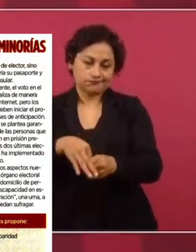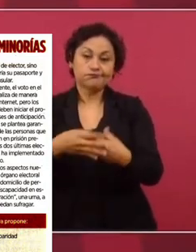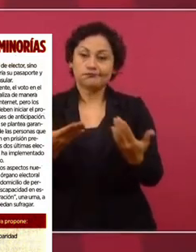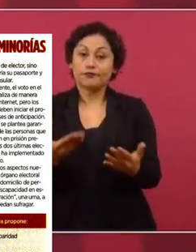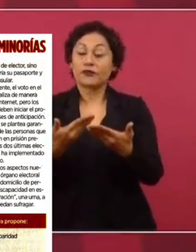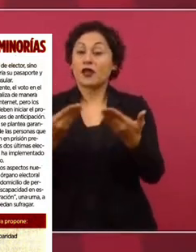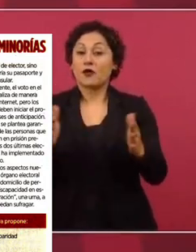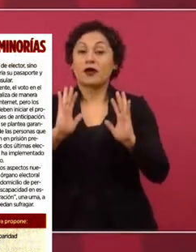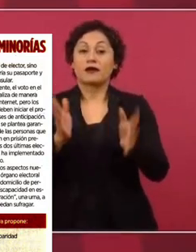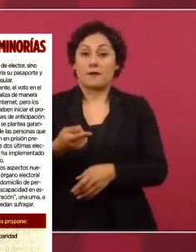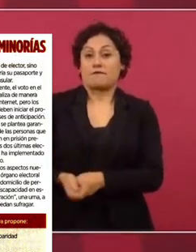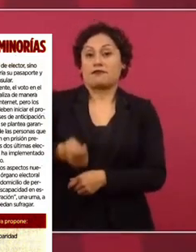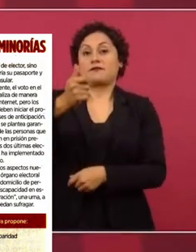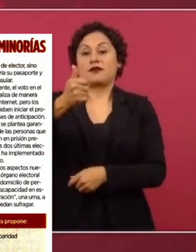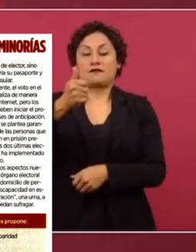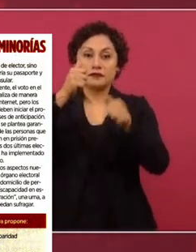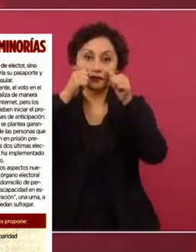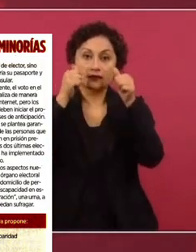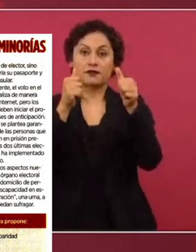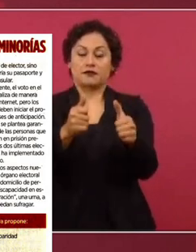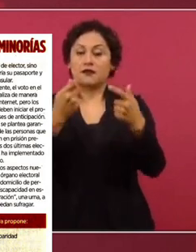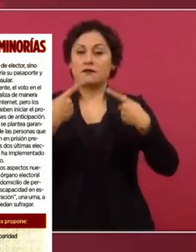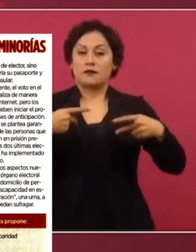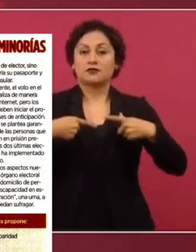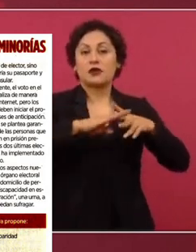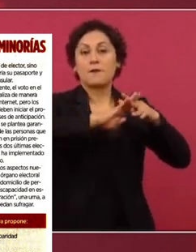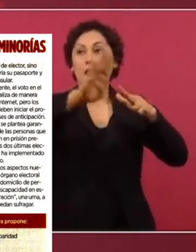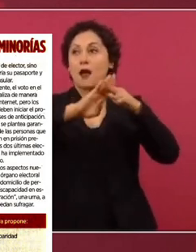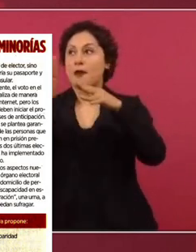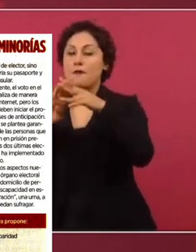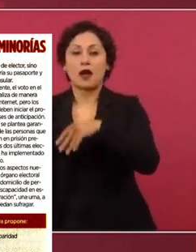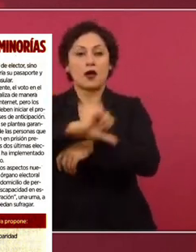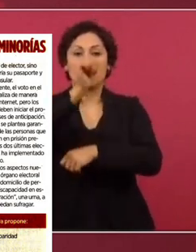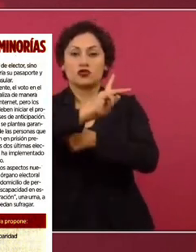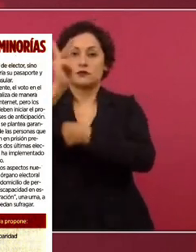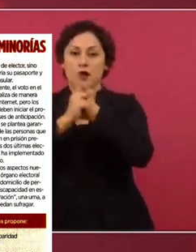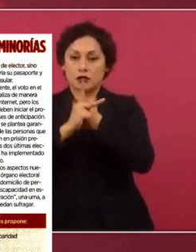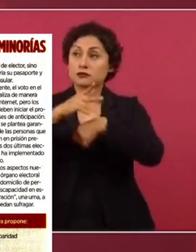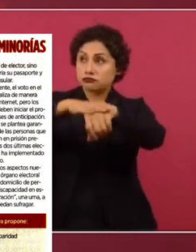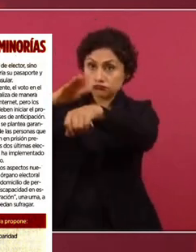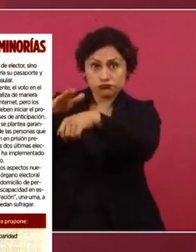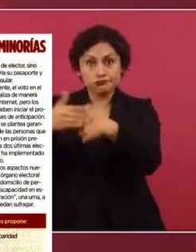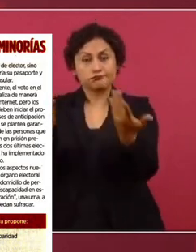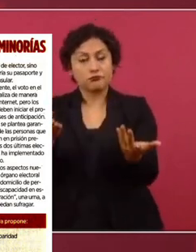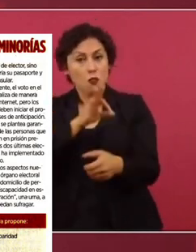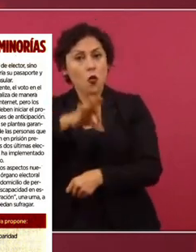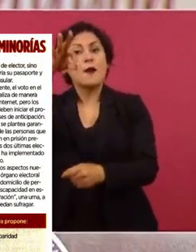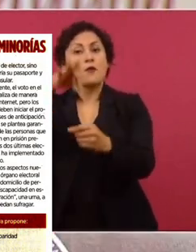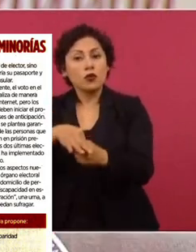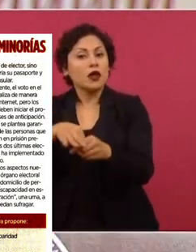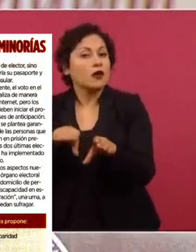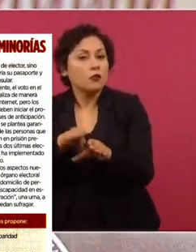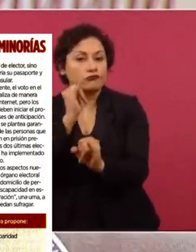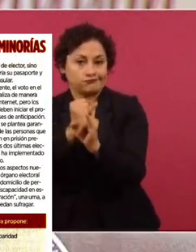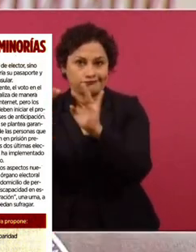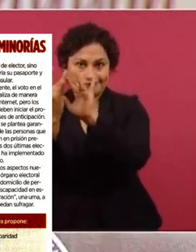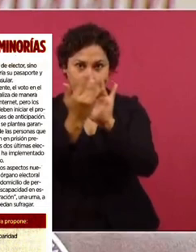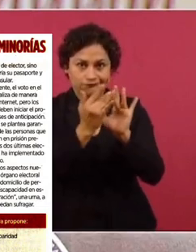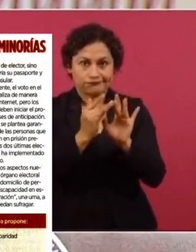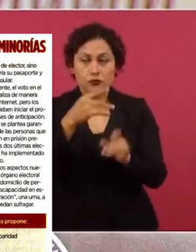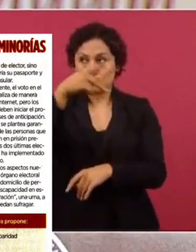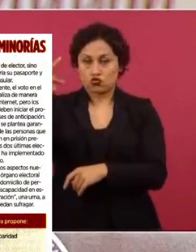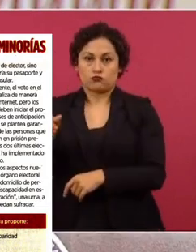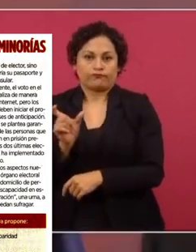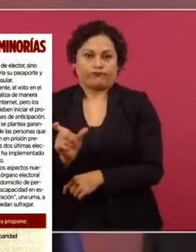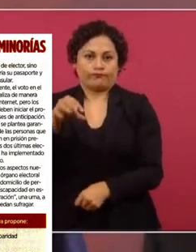reconoce que los migrantes o los residentes o los mexicanos que se encuentran en el extranjero van a poder votar por Internet. Lo van a poder hacer no nada más con su